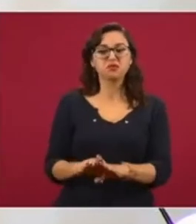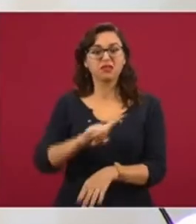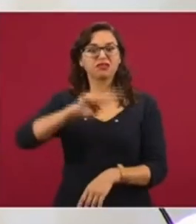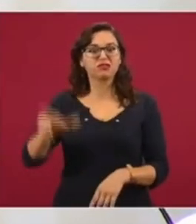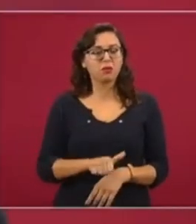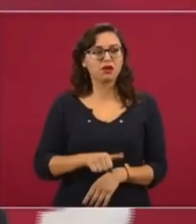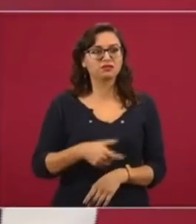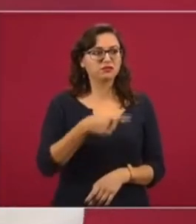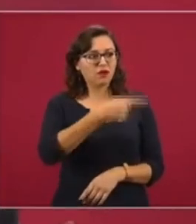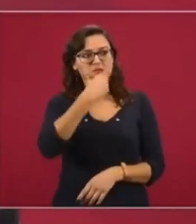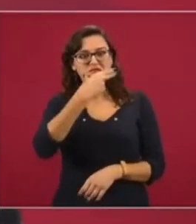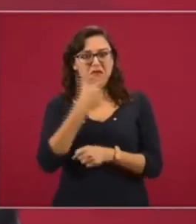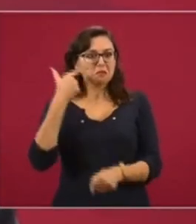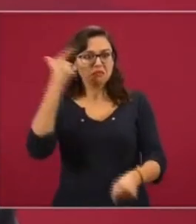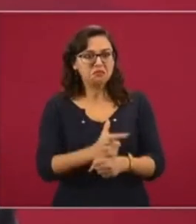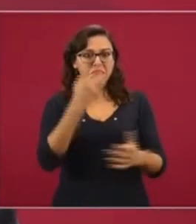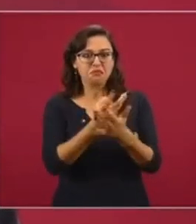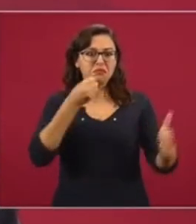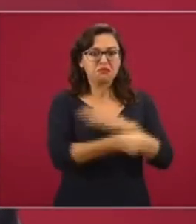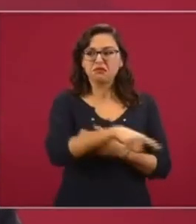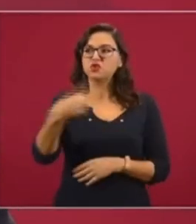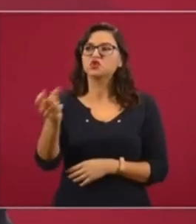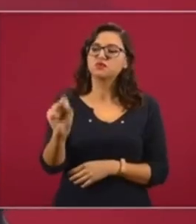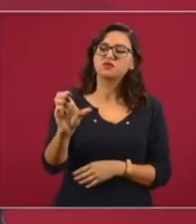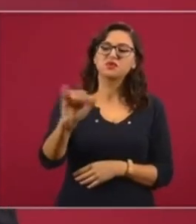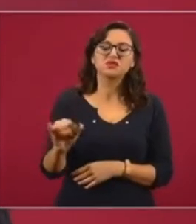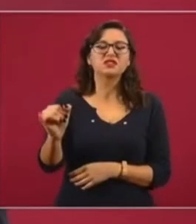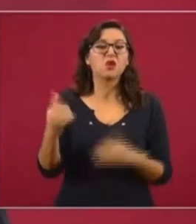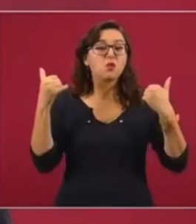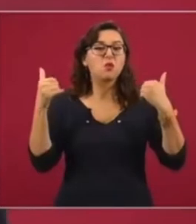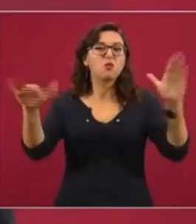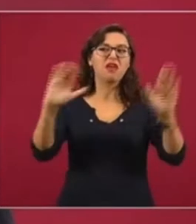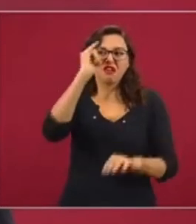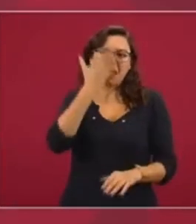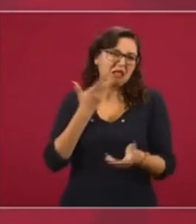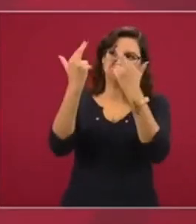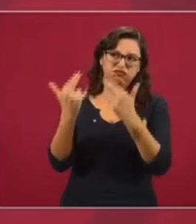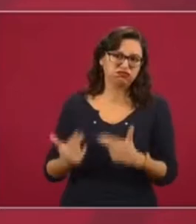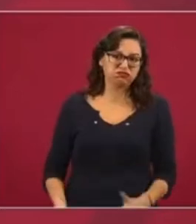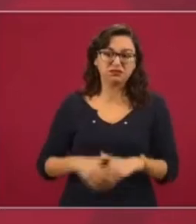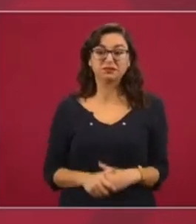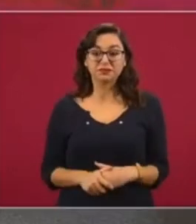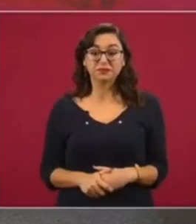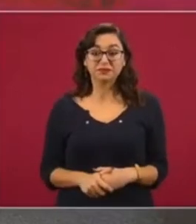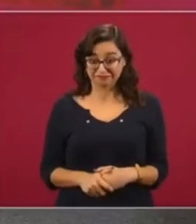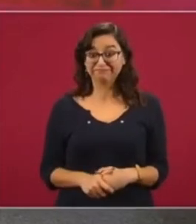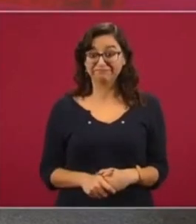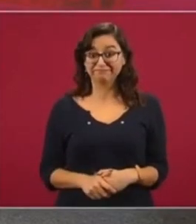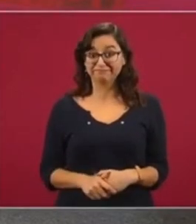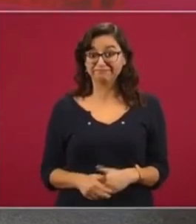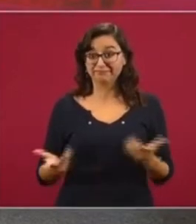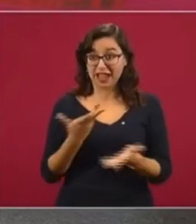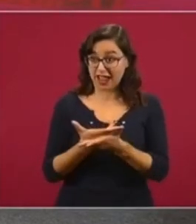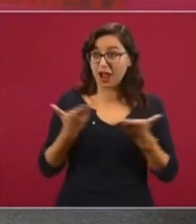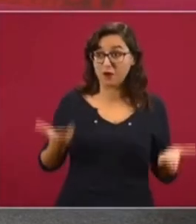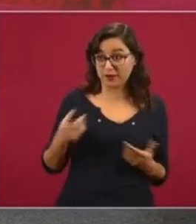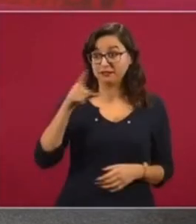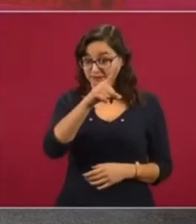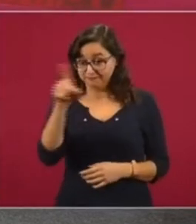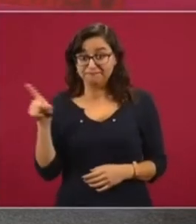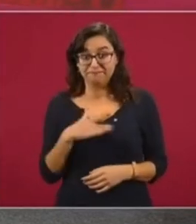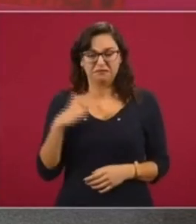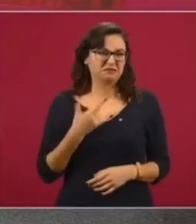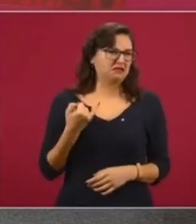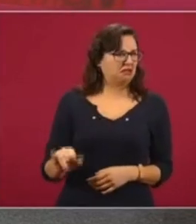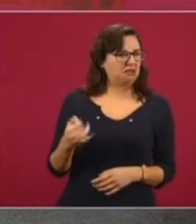¿Cómo queda la Corte? Decha, añicos. Ojalá y ahora los que estaban diciendo que